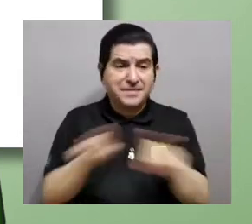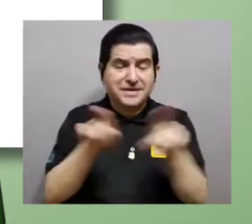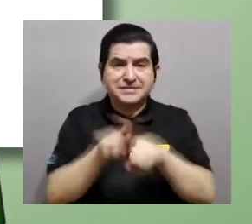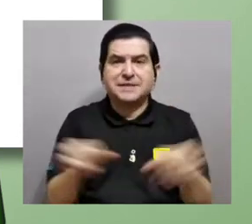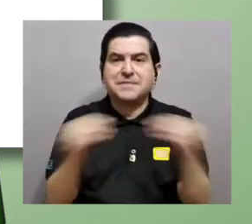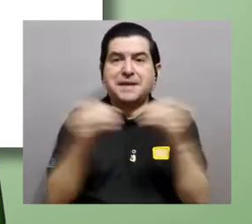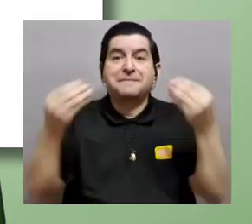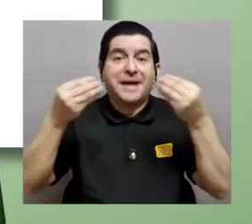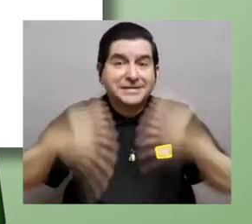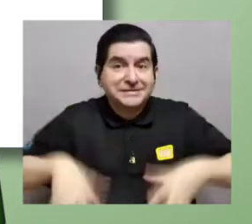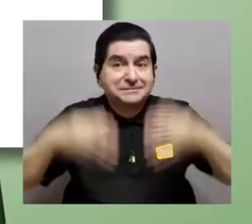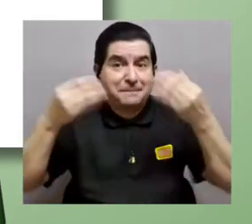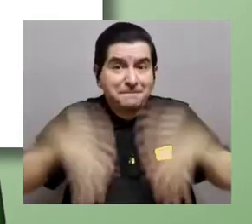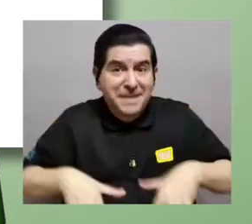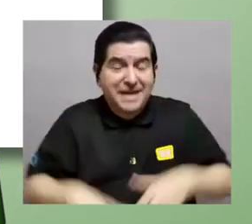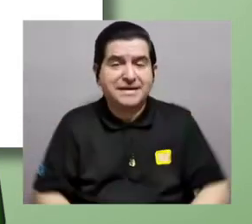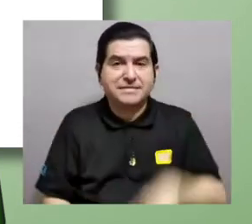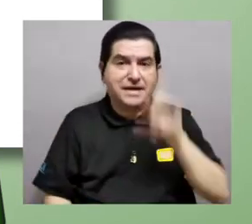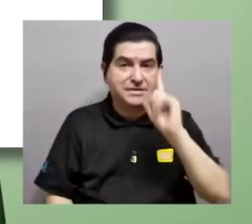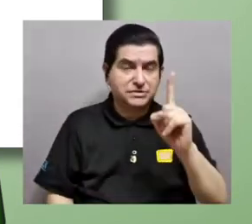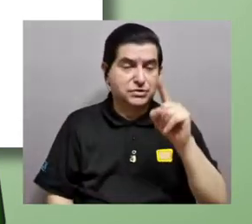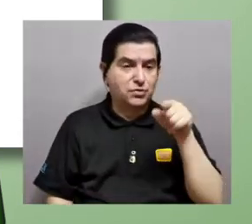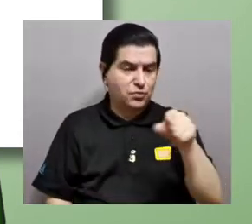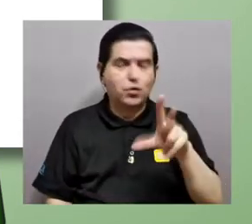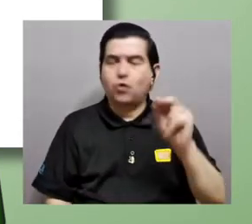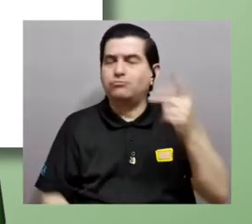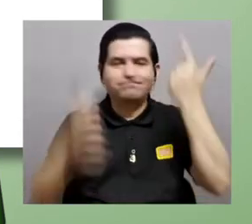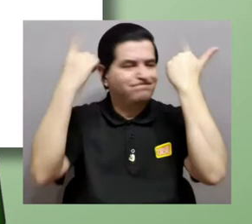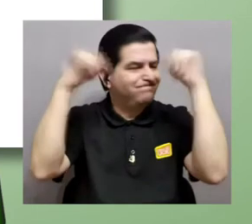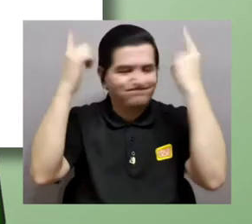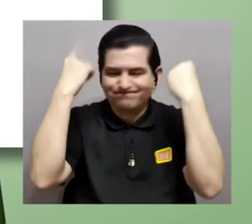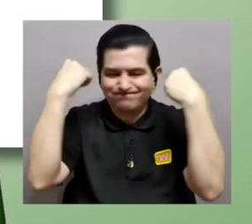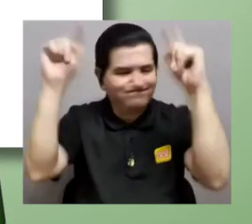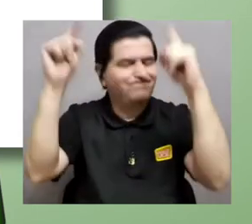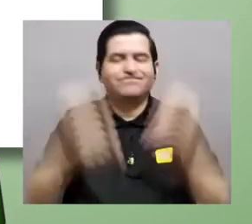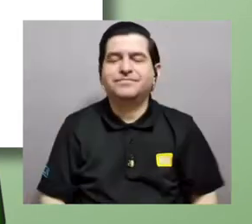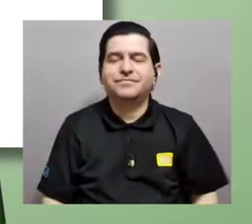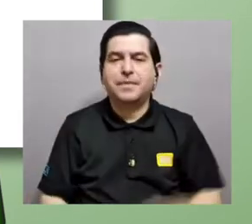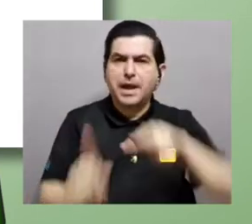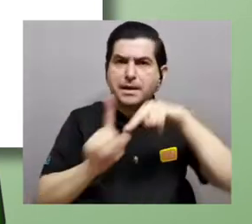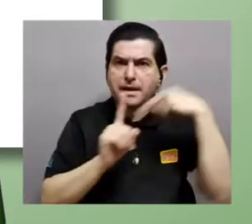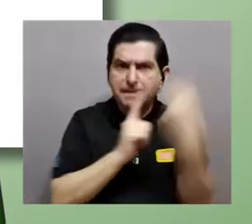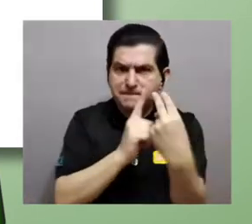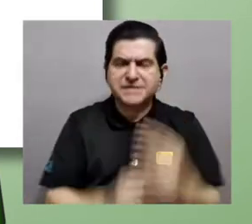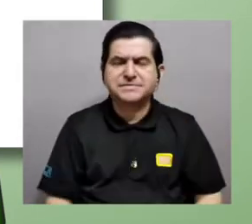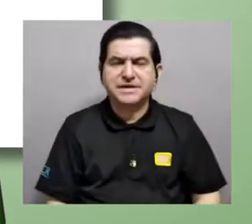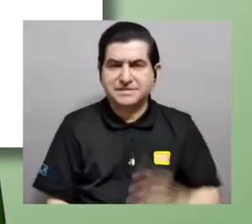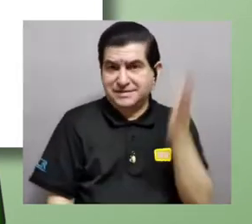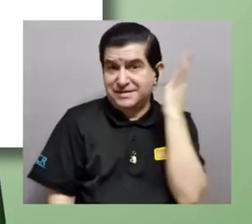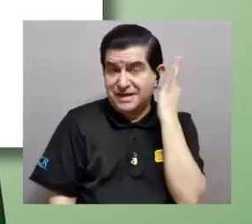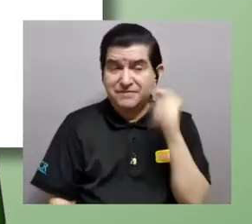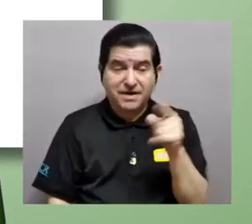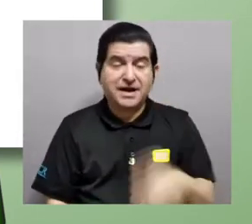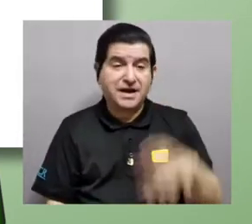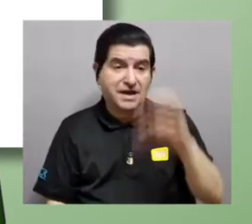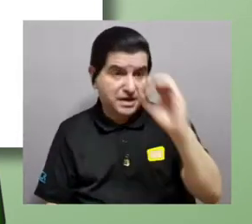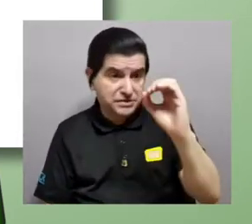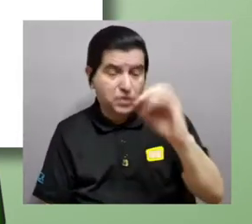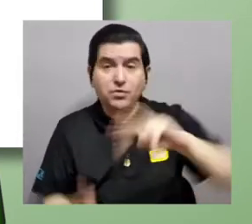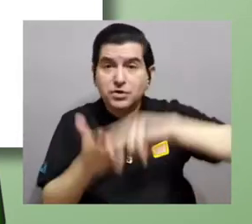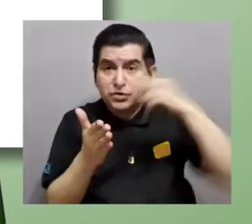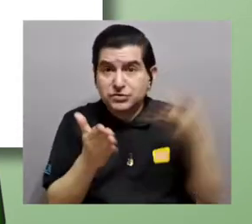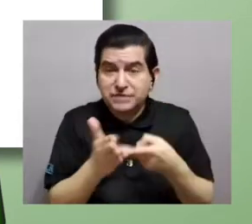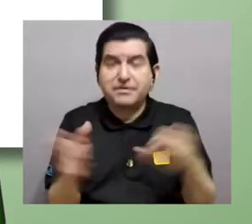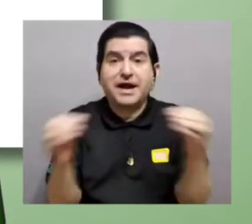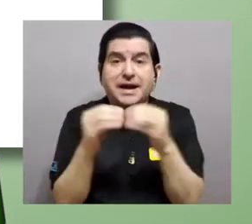perder si es que un embrión no es exitoso. Porque desde el punto de vista de las hembras, ese embrión representó una